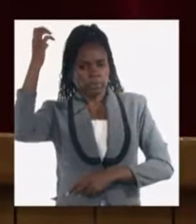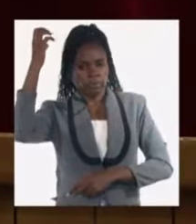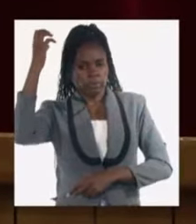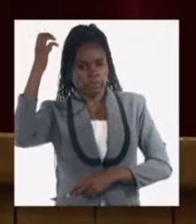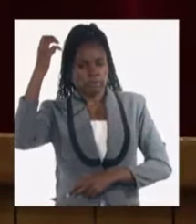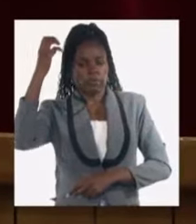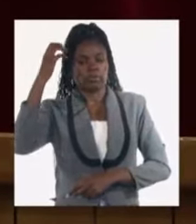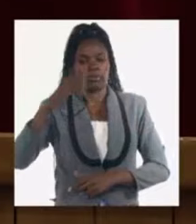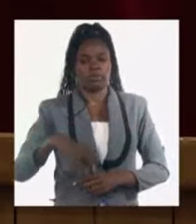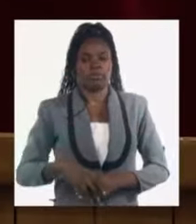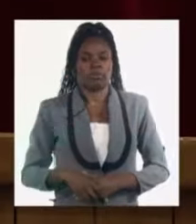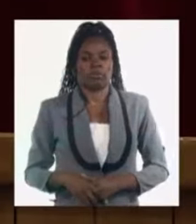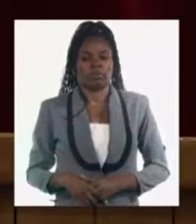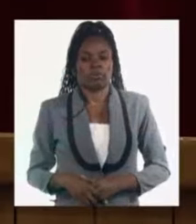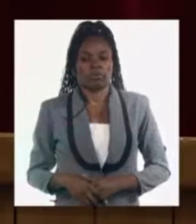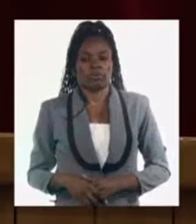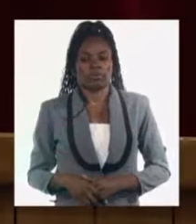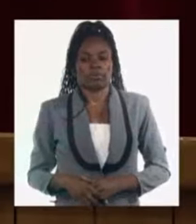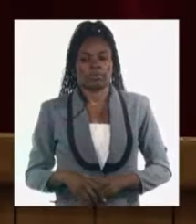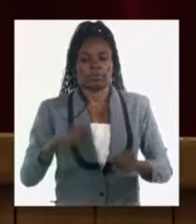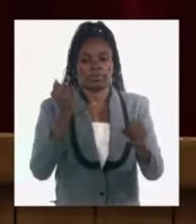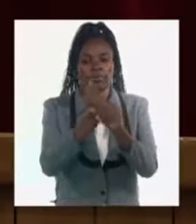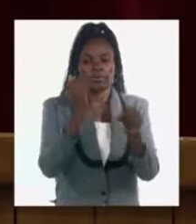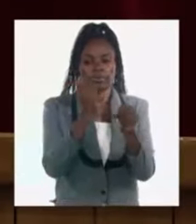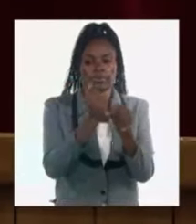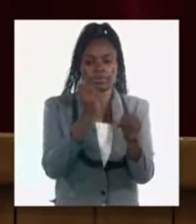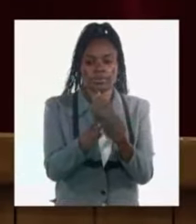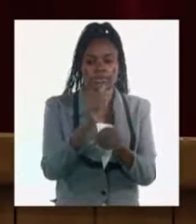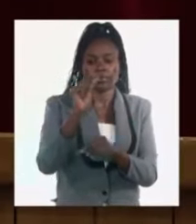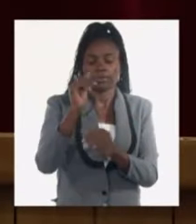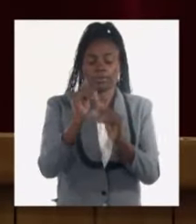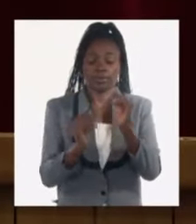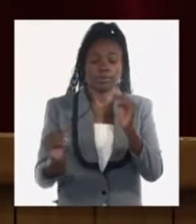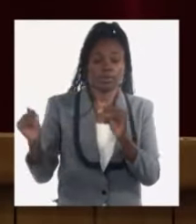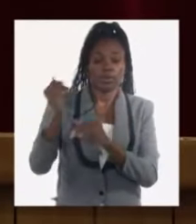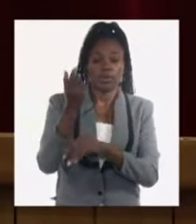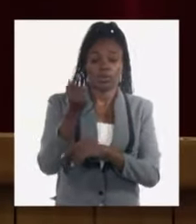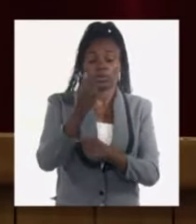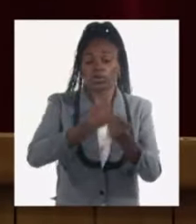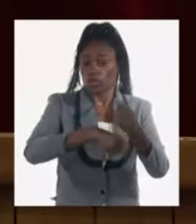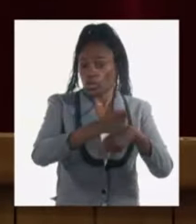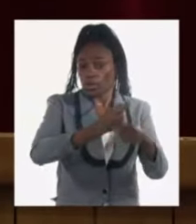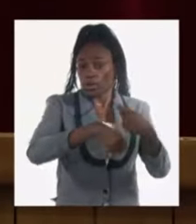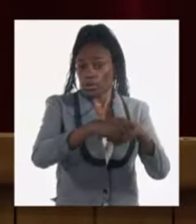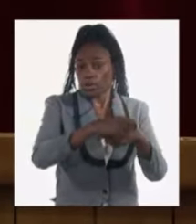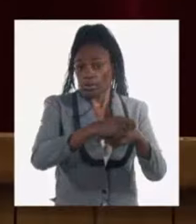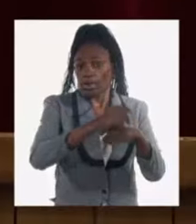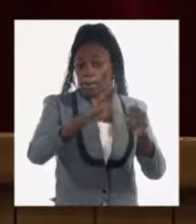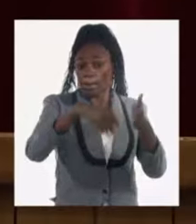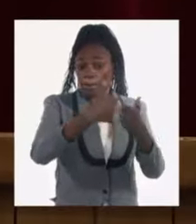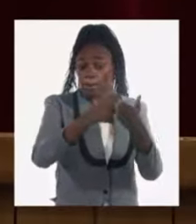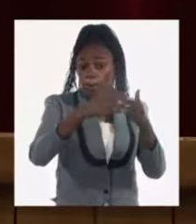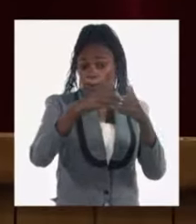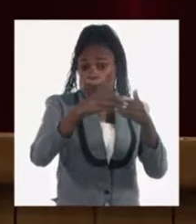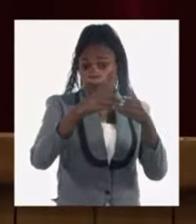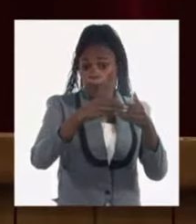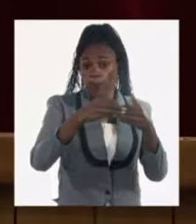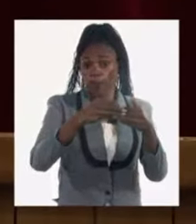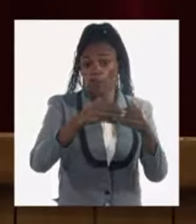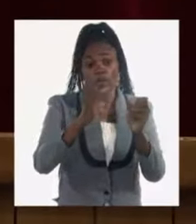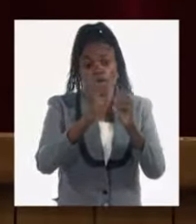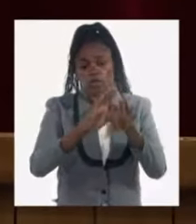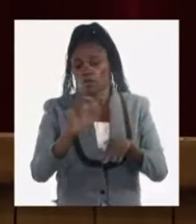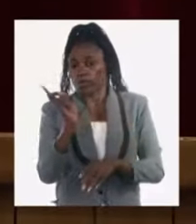precios o sea que están trabajando con costos superiores a los precios de venta lo cual en materia empresarial es antinatural